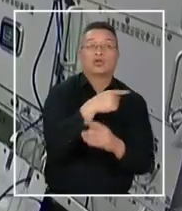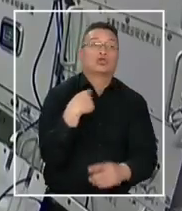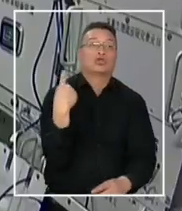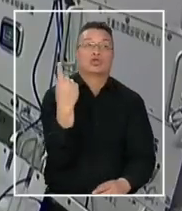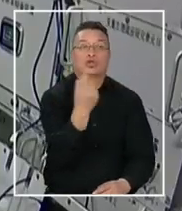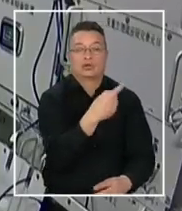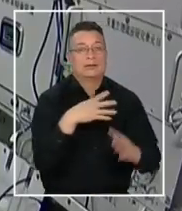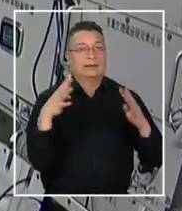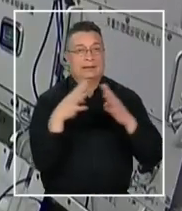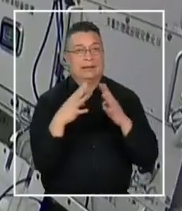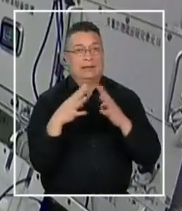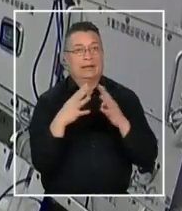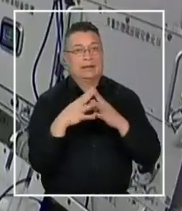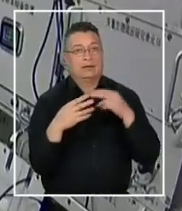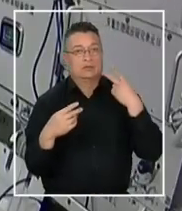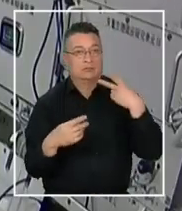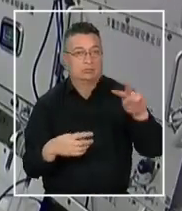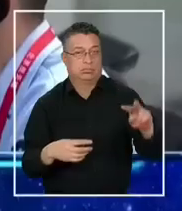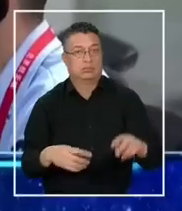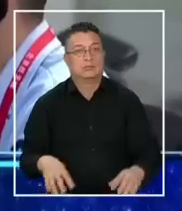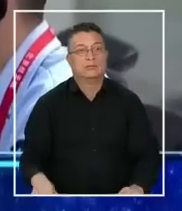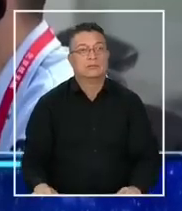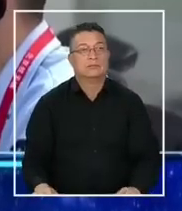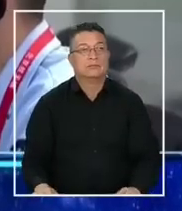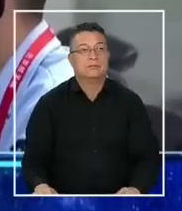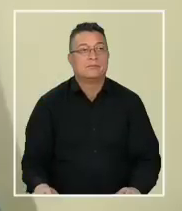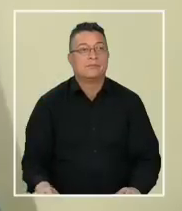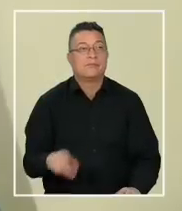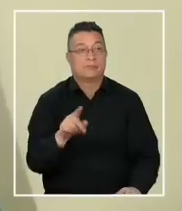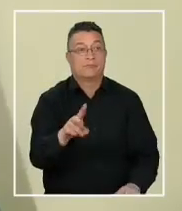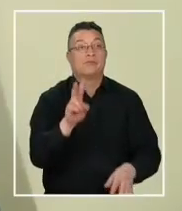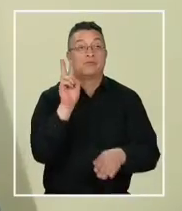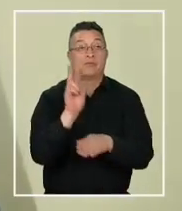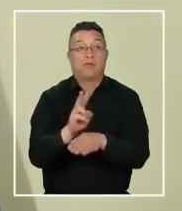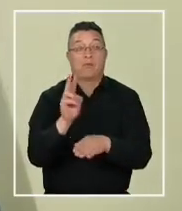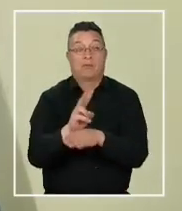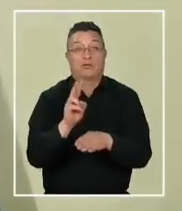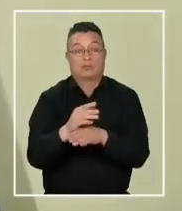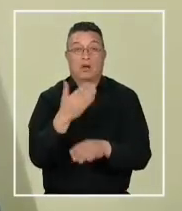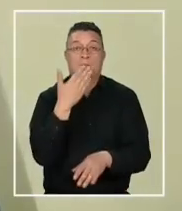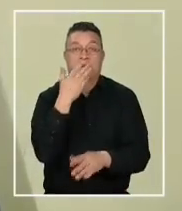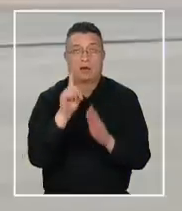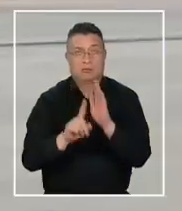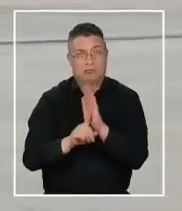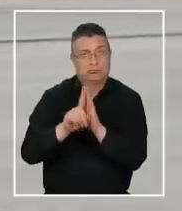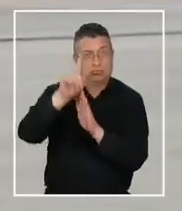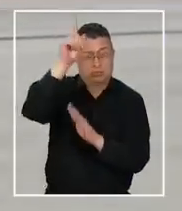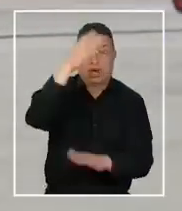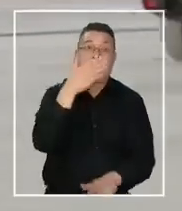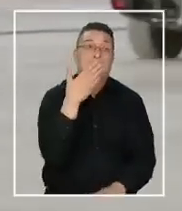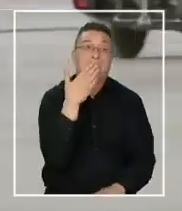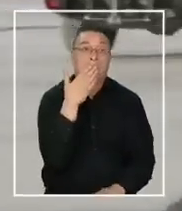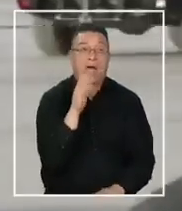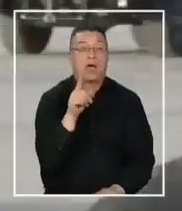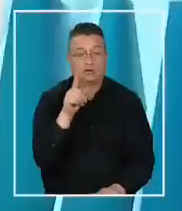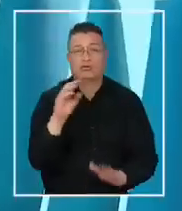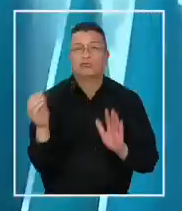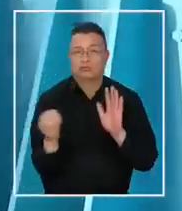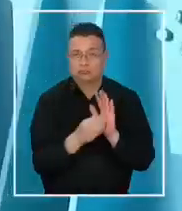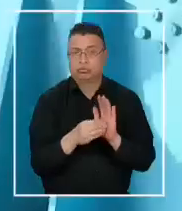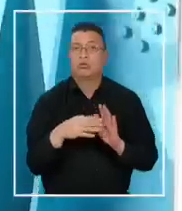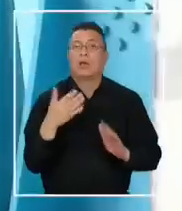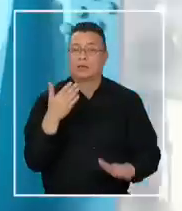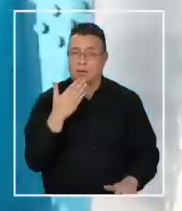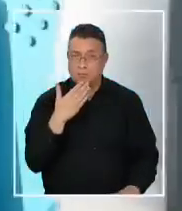miembros del Ejército Popular de Liberación. Es un profesor de aeronáutica y astronáutica. Esto es un hito también,